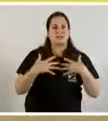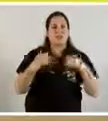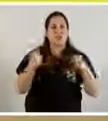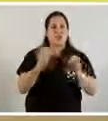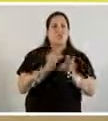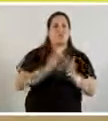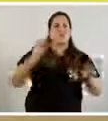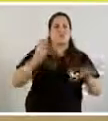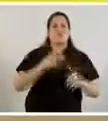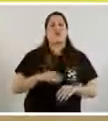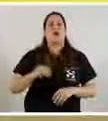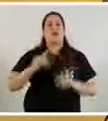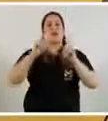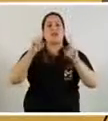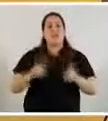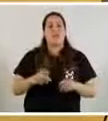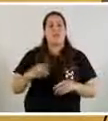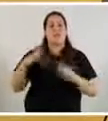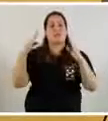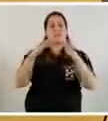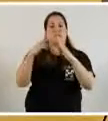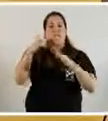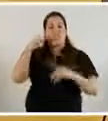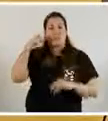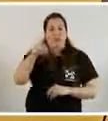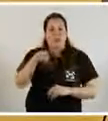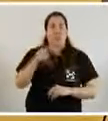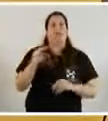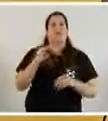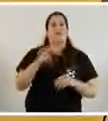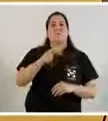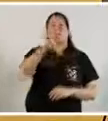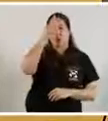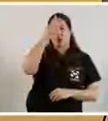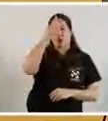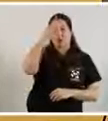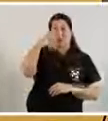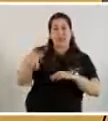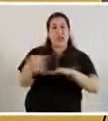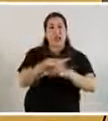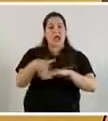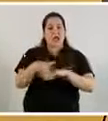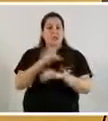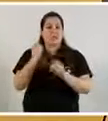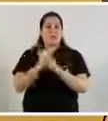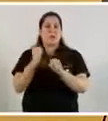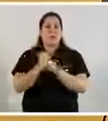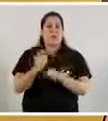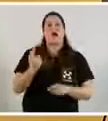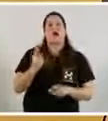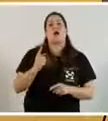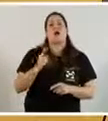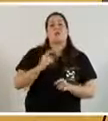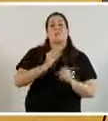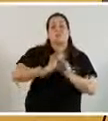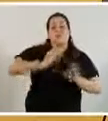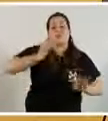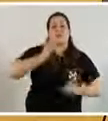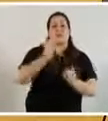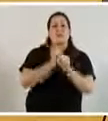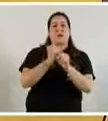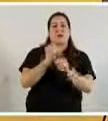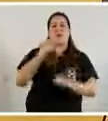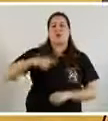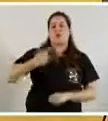que atienden los geriátricos, a los policías, a los agentes de tránsito, a los trabajadores sociales. Testeamos a todos los que nos cuidan.